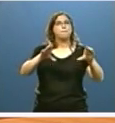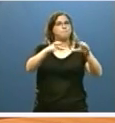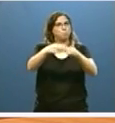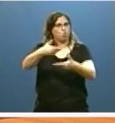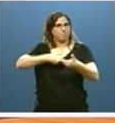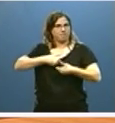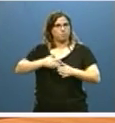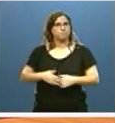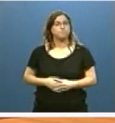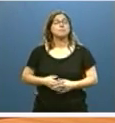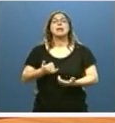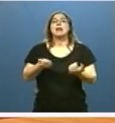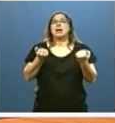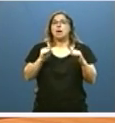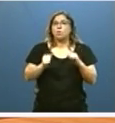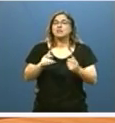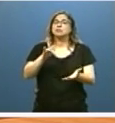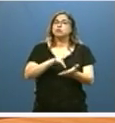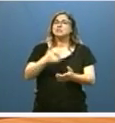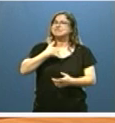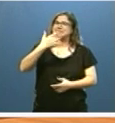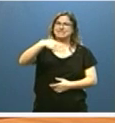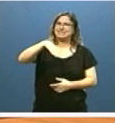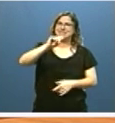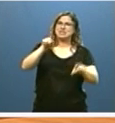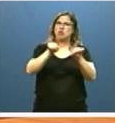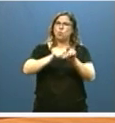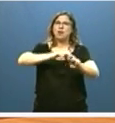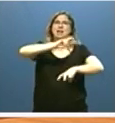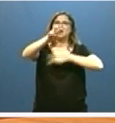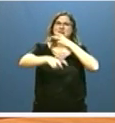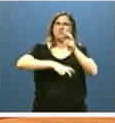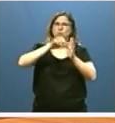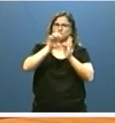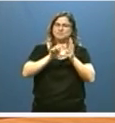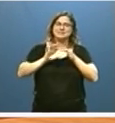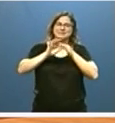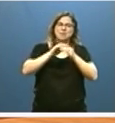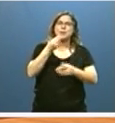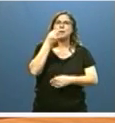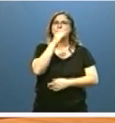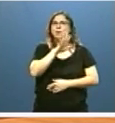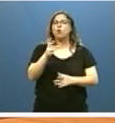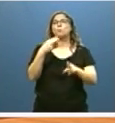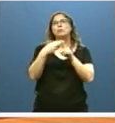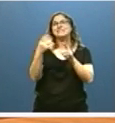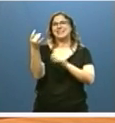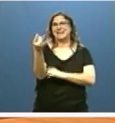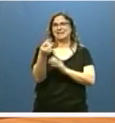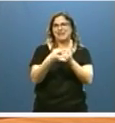No obstante lo anterior, y al entender que había aspectos de esa reforma en el ámbito de la mejora de la calidad de la política,